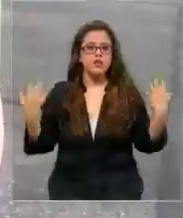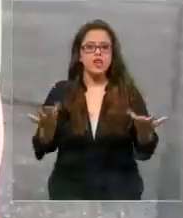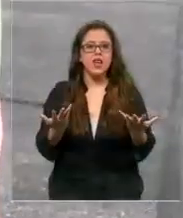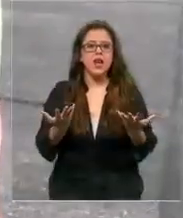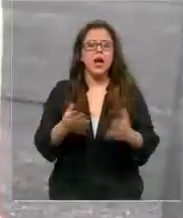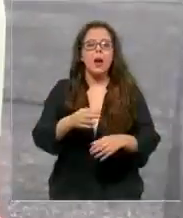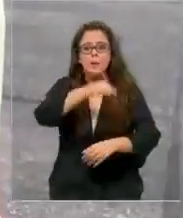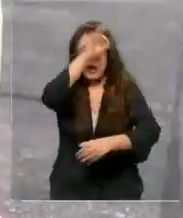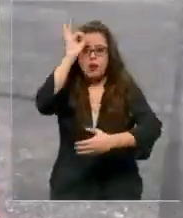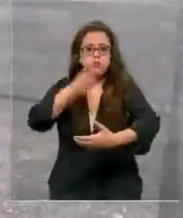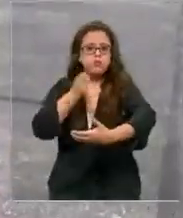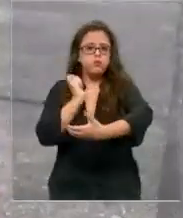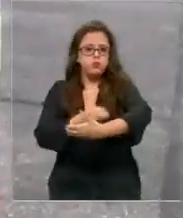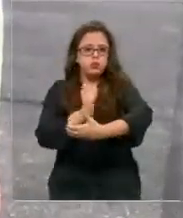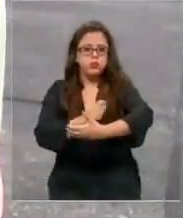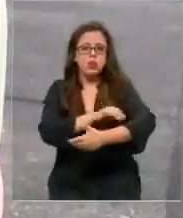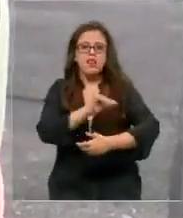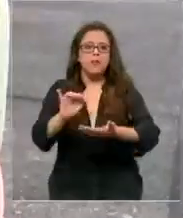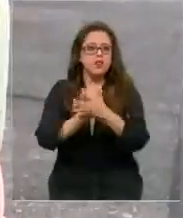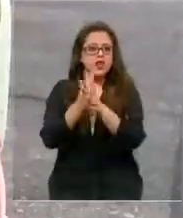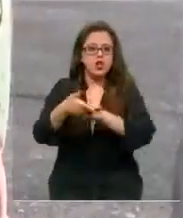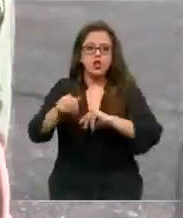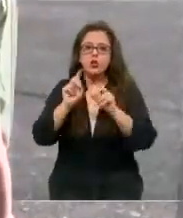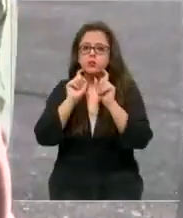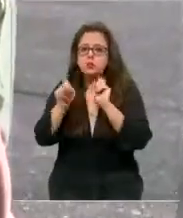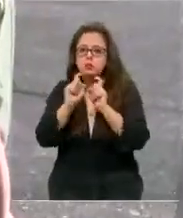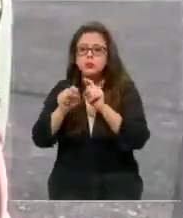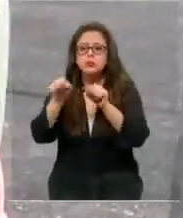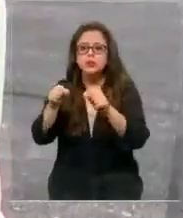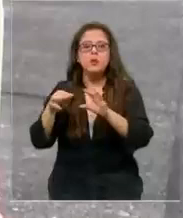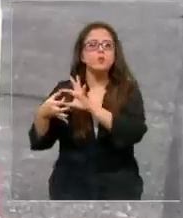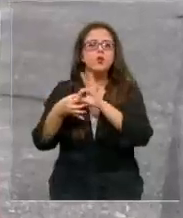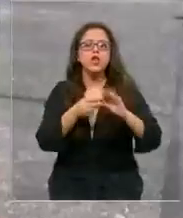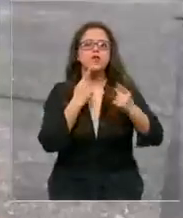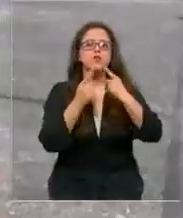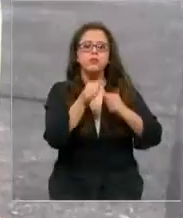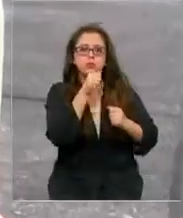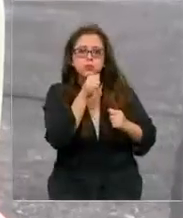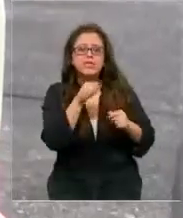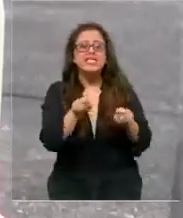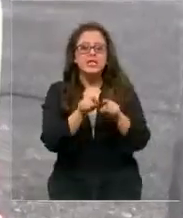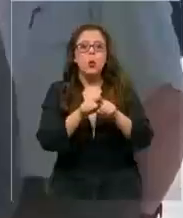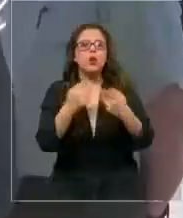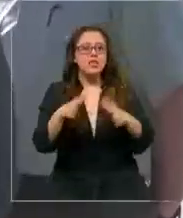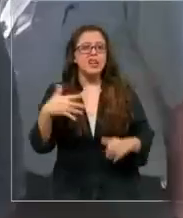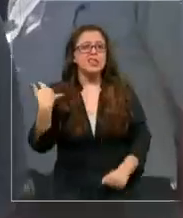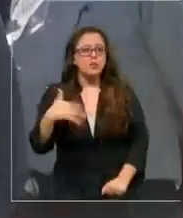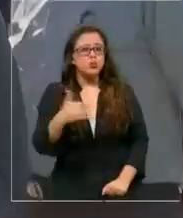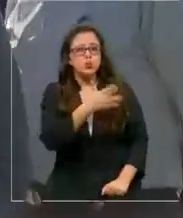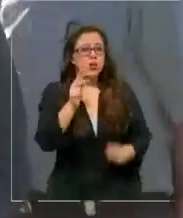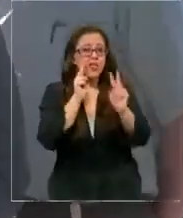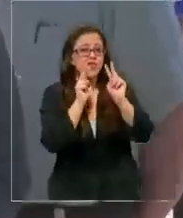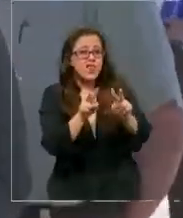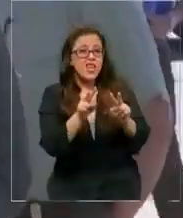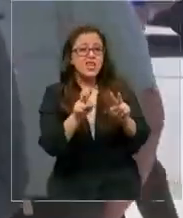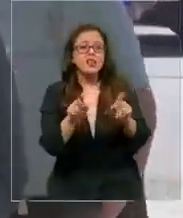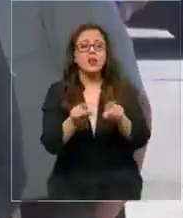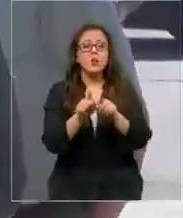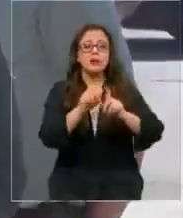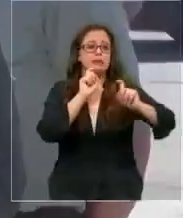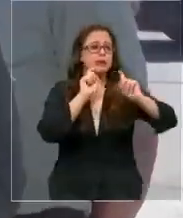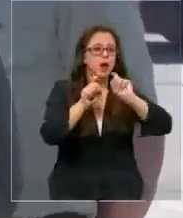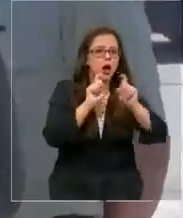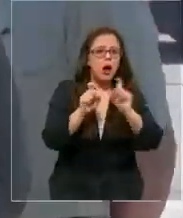macrozona sur después de todo este episodio surgido a raíz de esa entrevista. Claro, declaraciones muy polémicas que, como ustedes vieron en la nota, habían generado muchas